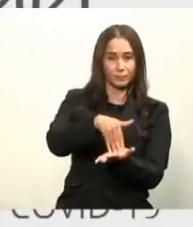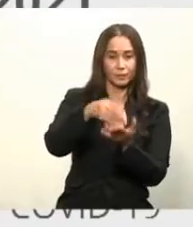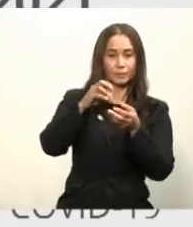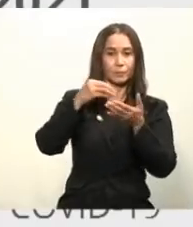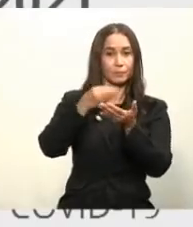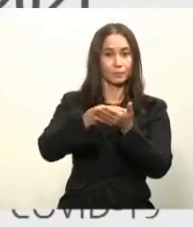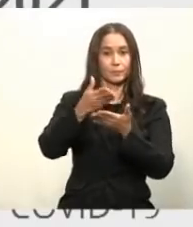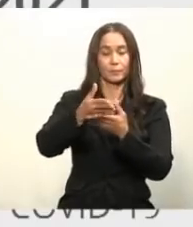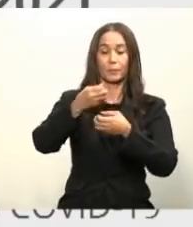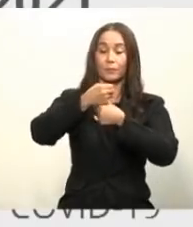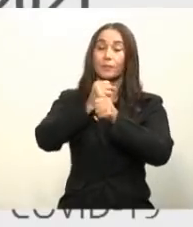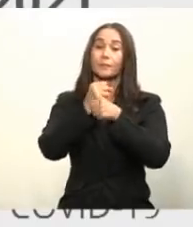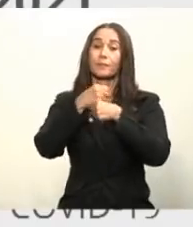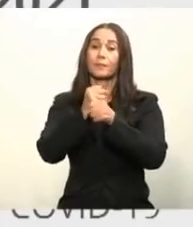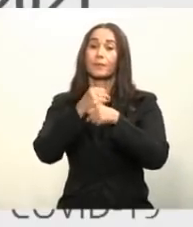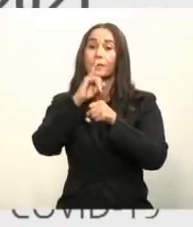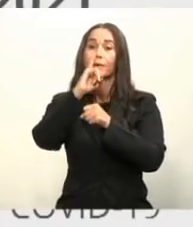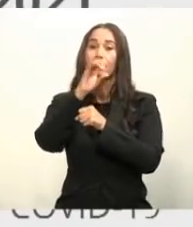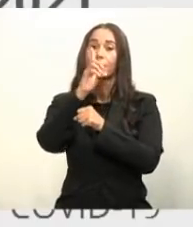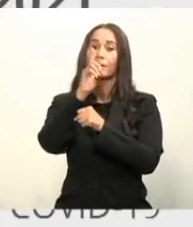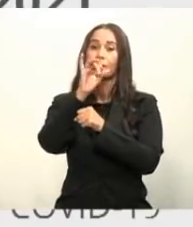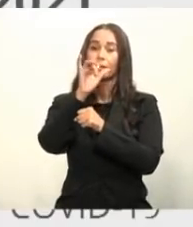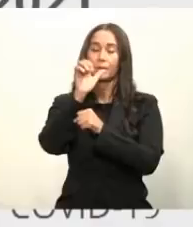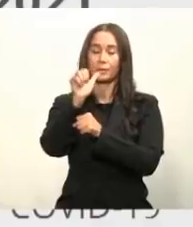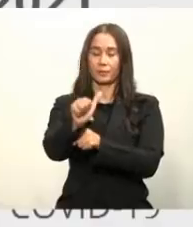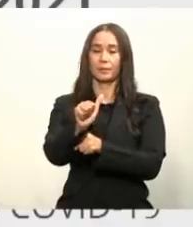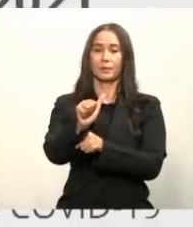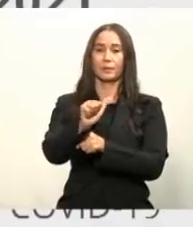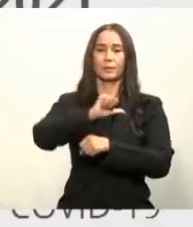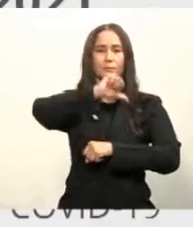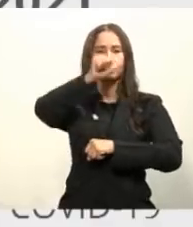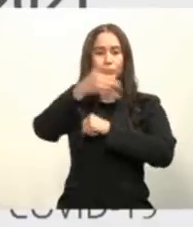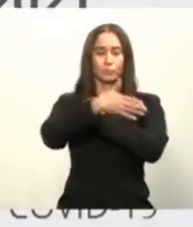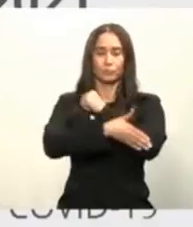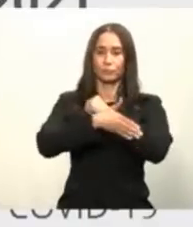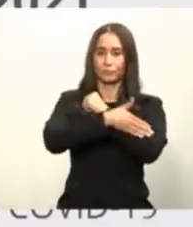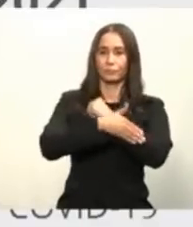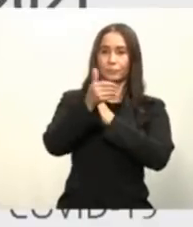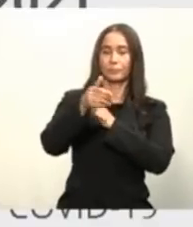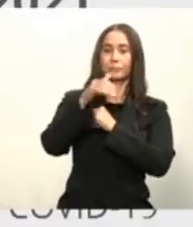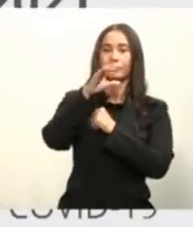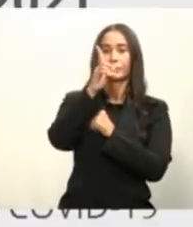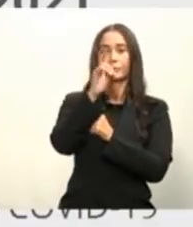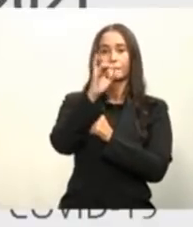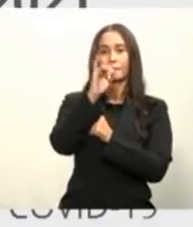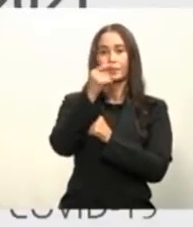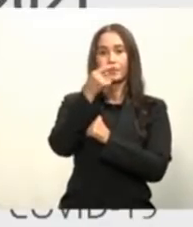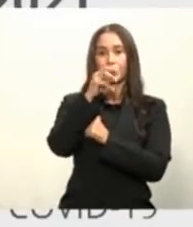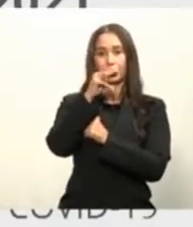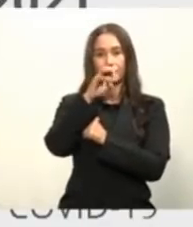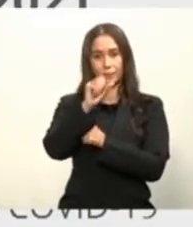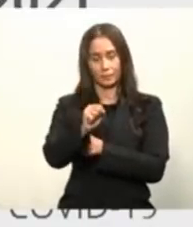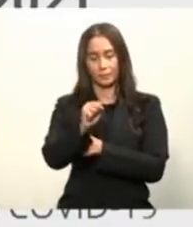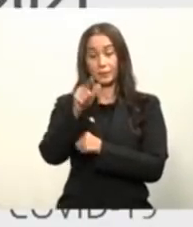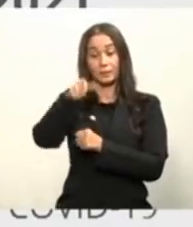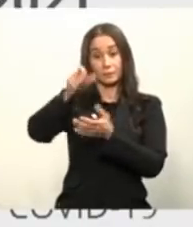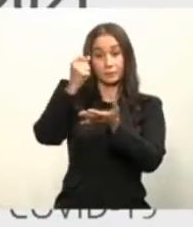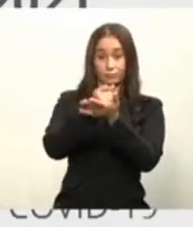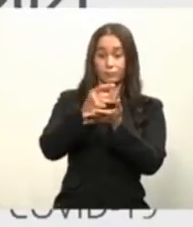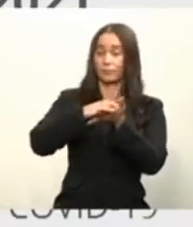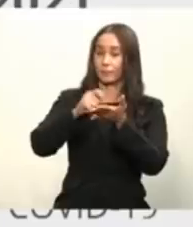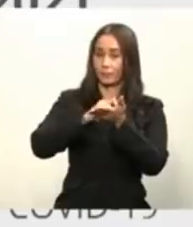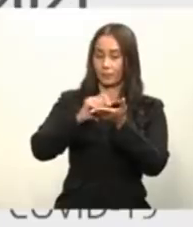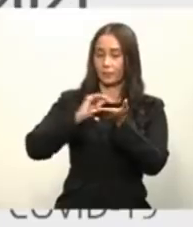fabricadas en la India, de cada país de origen, Dijemaps tiene que aprobar